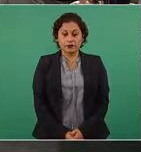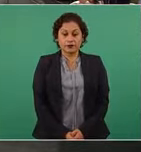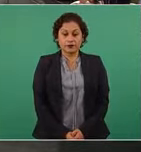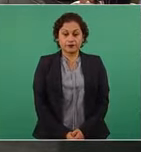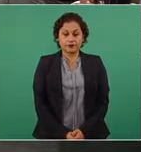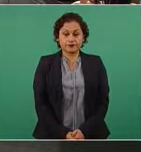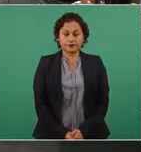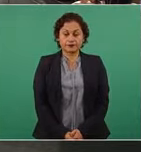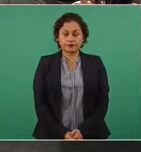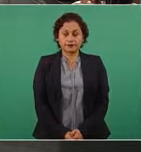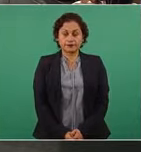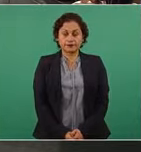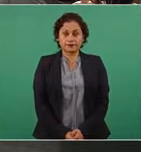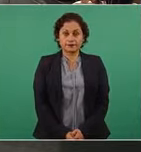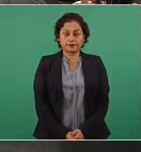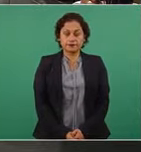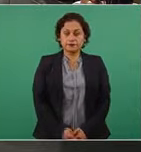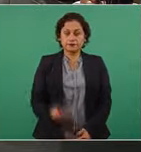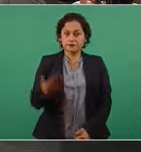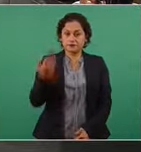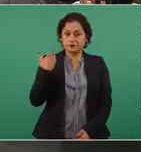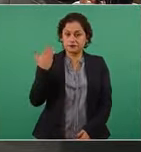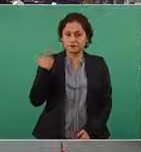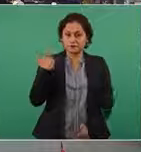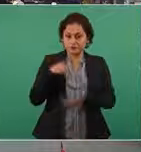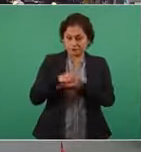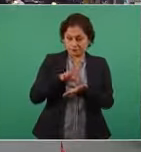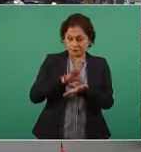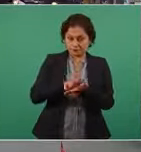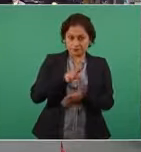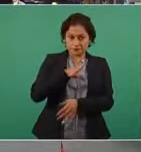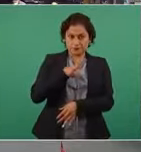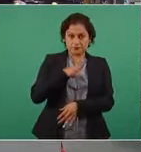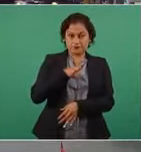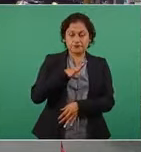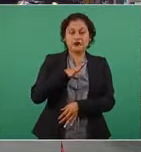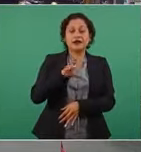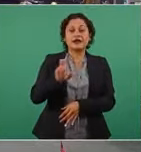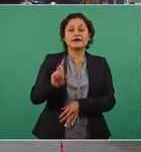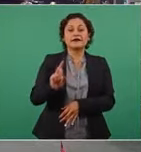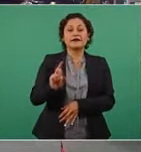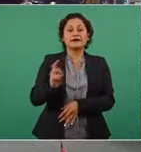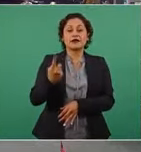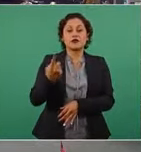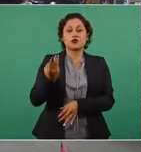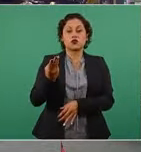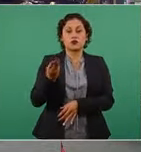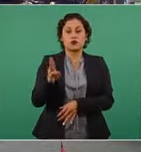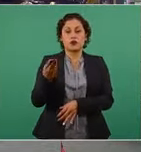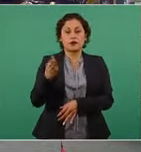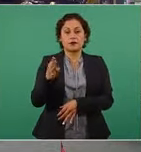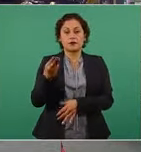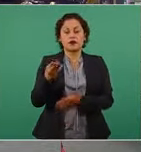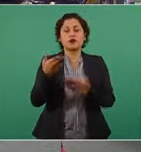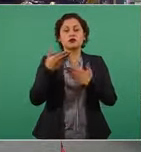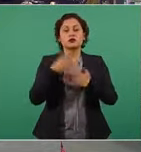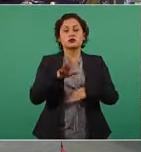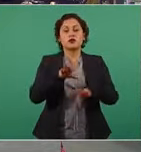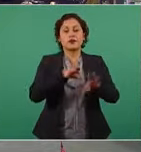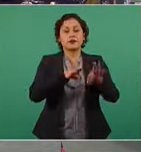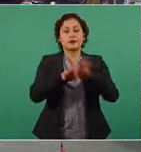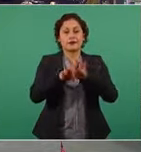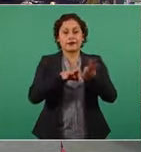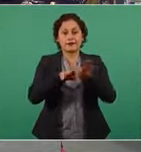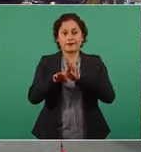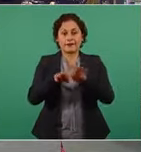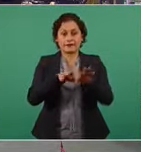el último reporte del 31 de mayo en empleos. Vamos avanzando